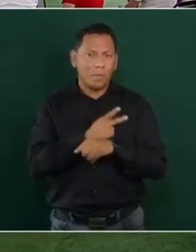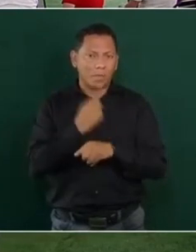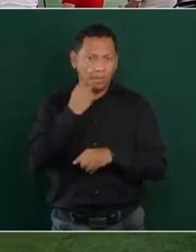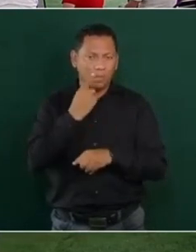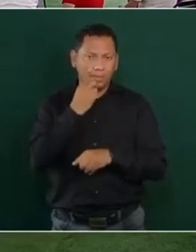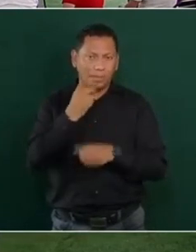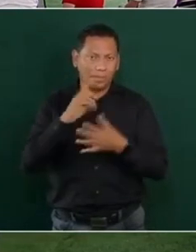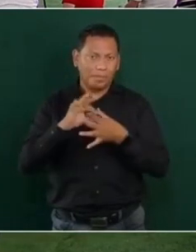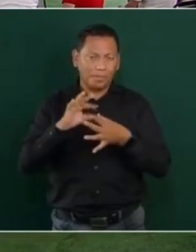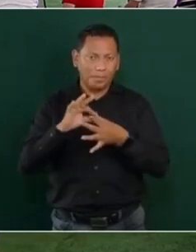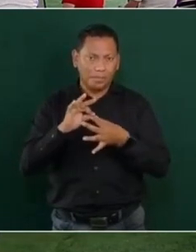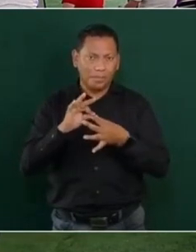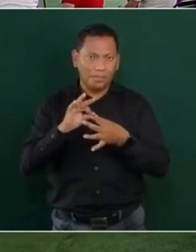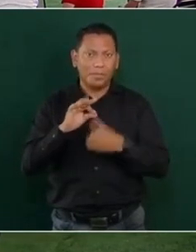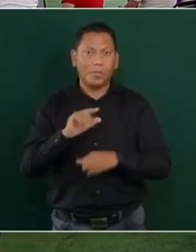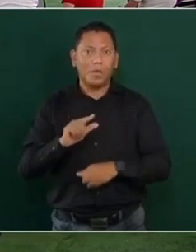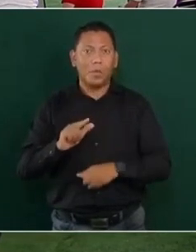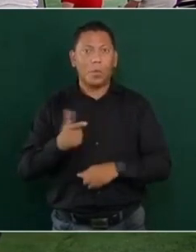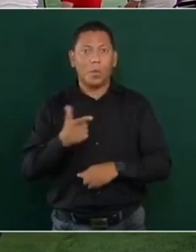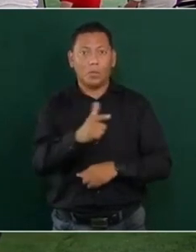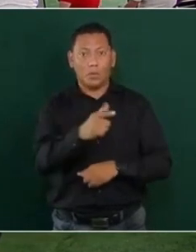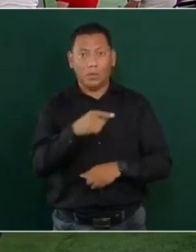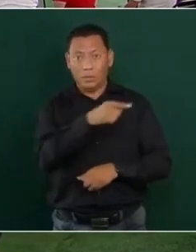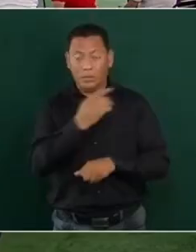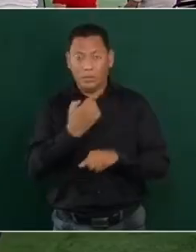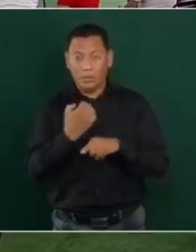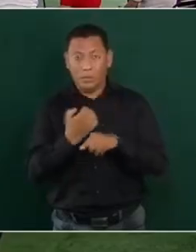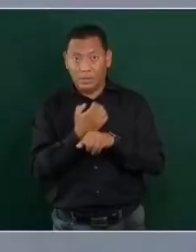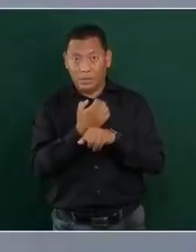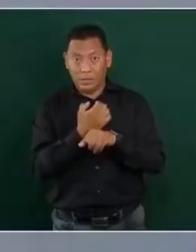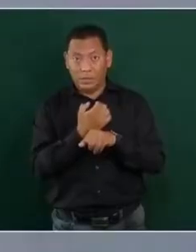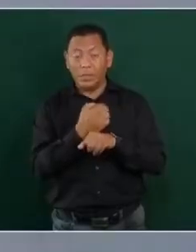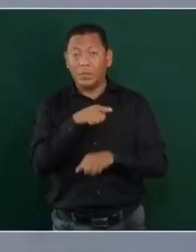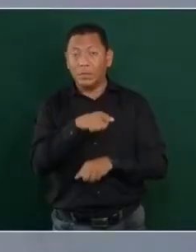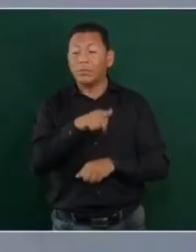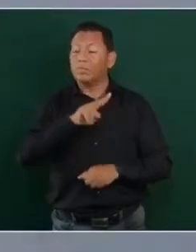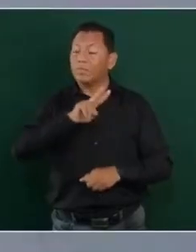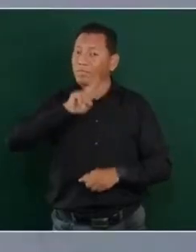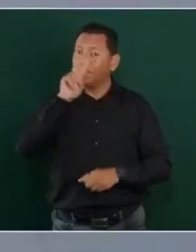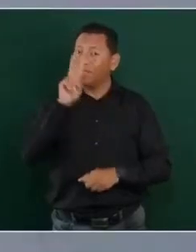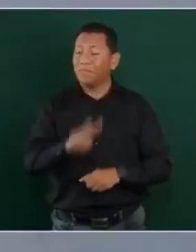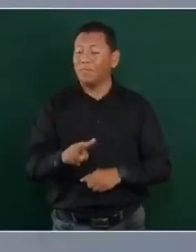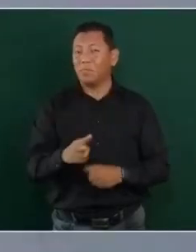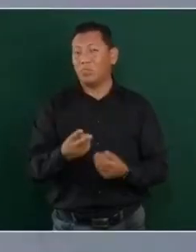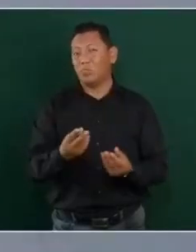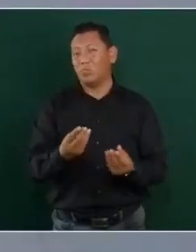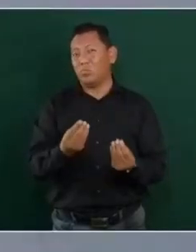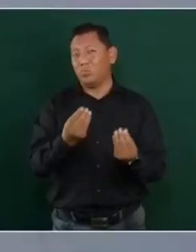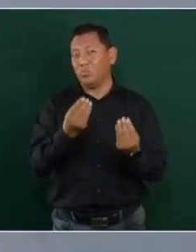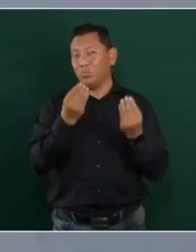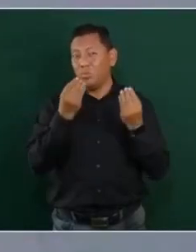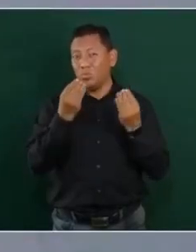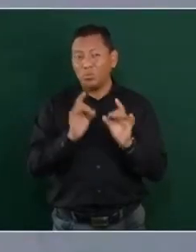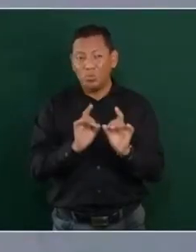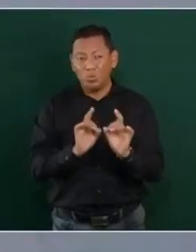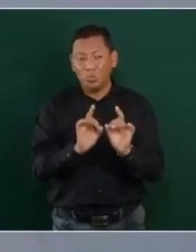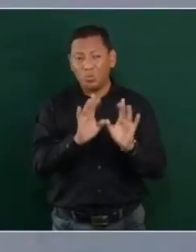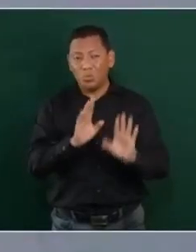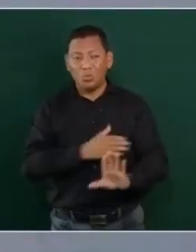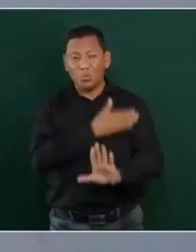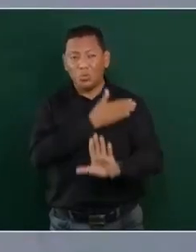Guanajuato es donde padecemos más de crímenes.